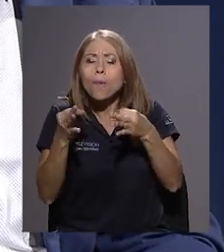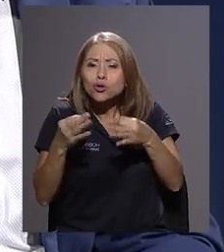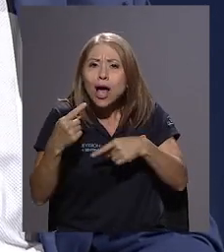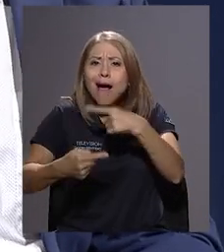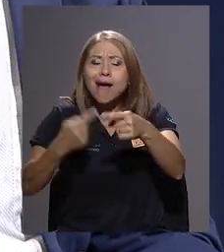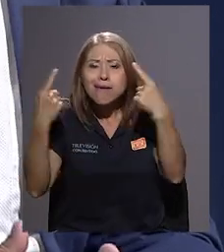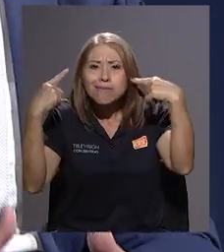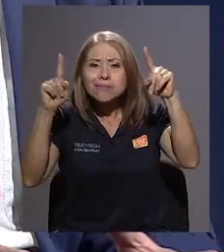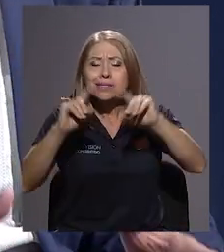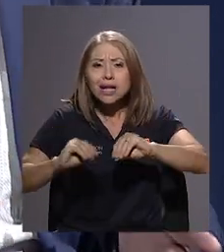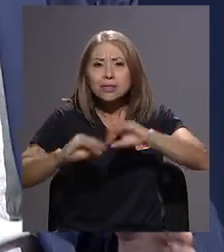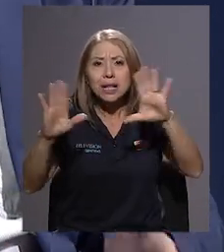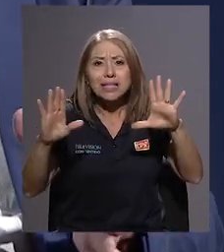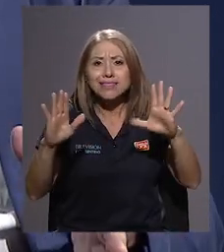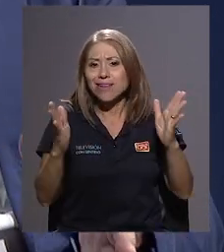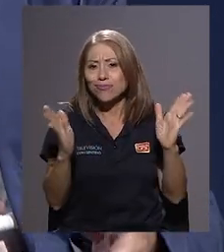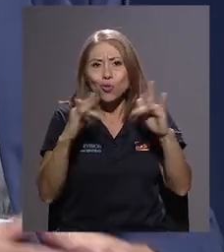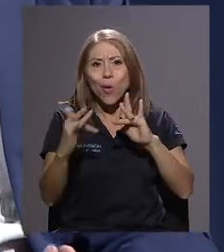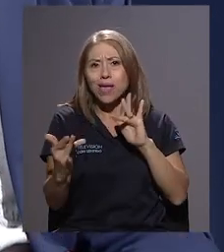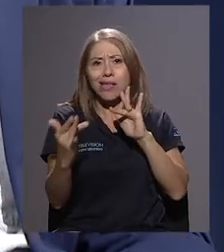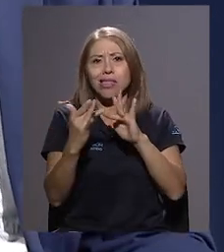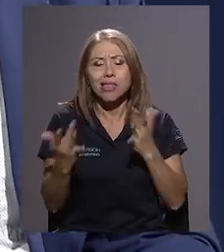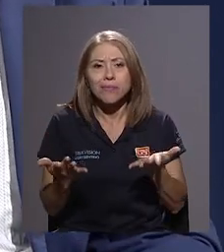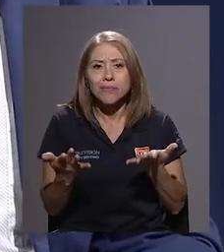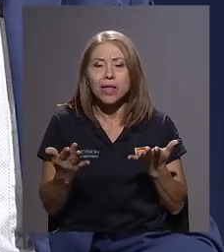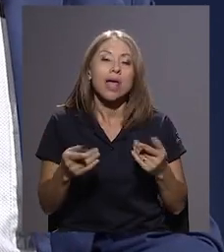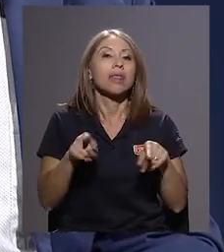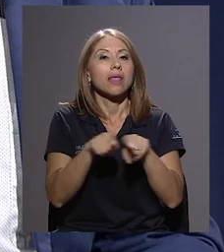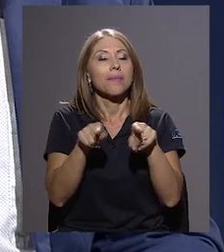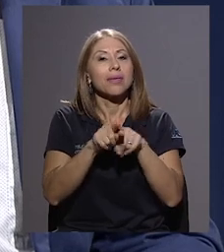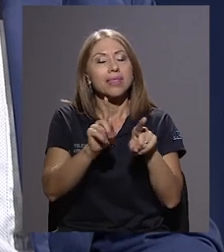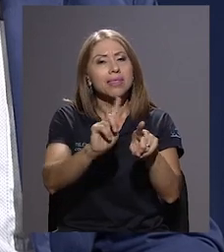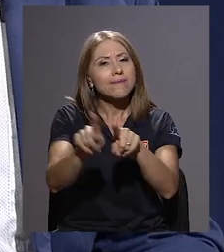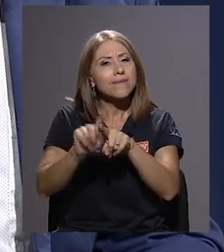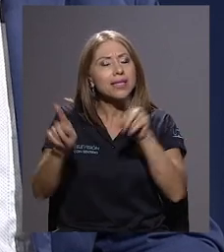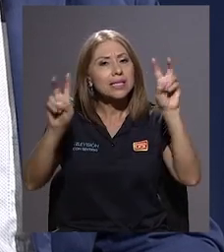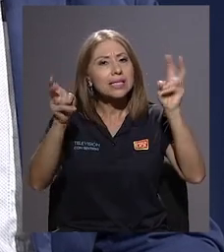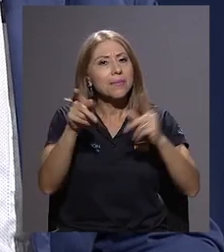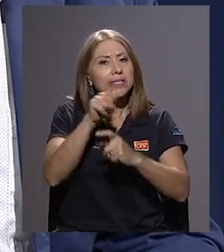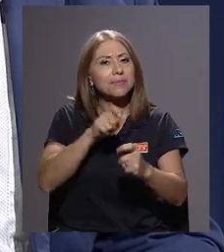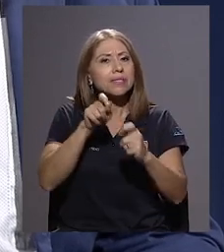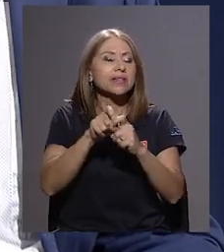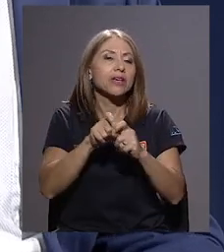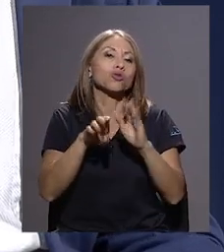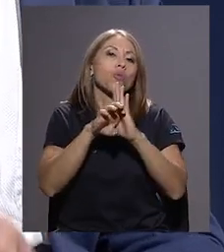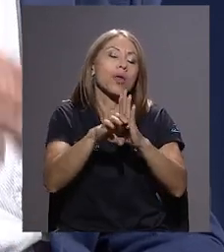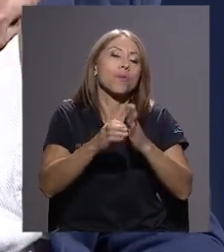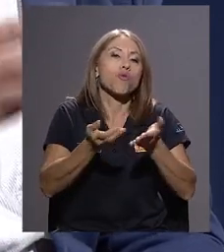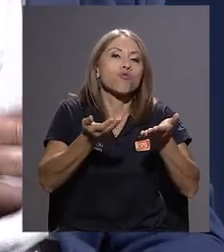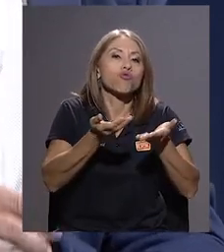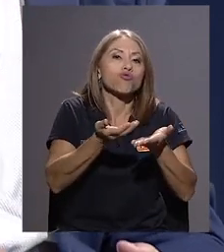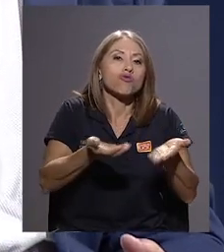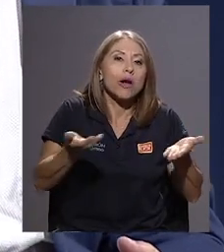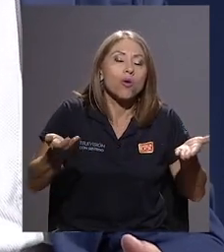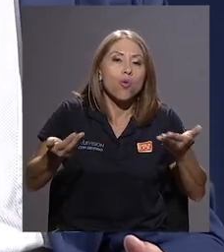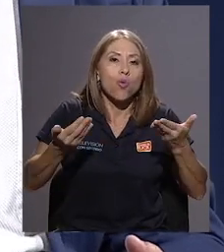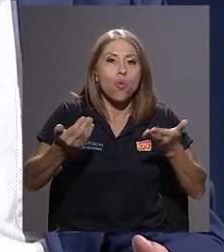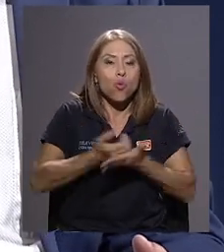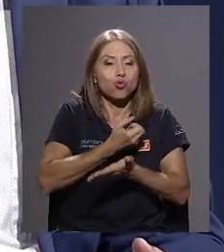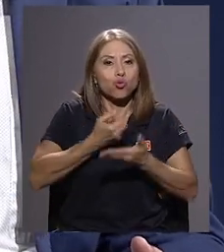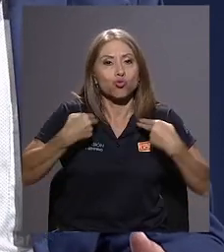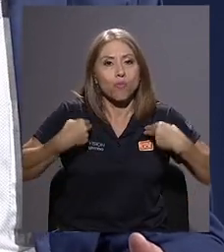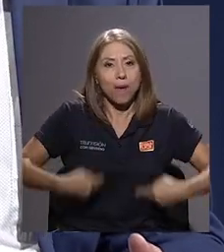Luego tenemos una serie de temas específicos, temas relacionados con recursos humanos, como el poner la